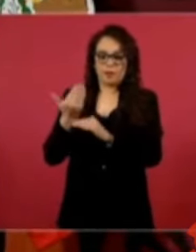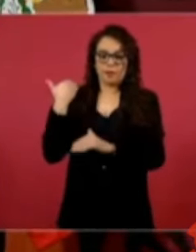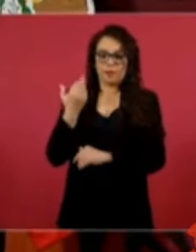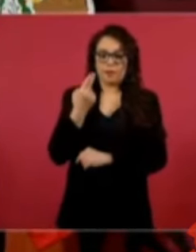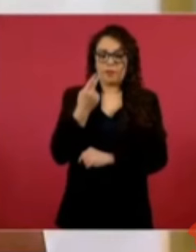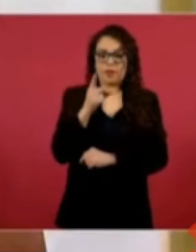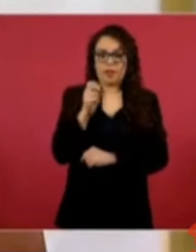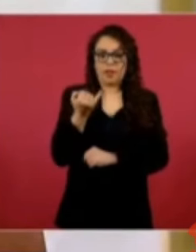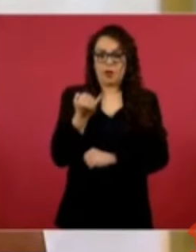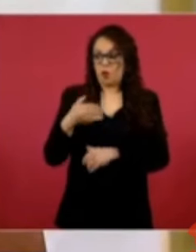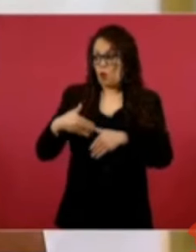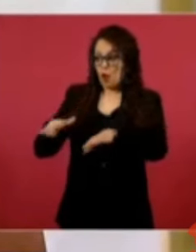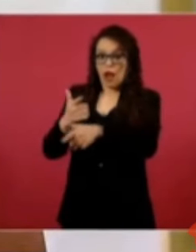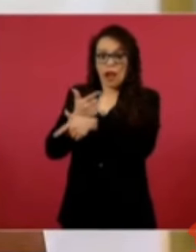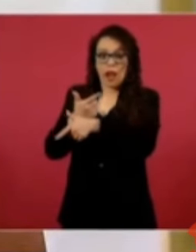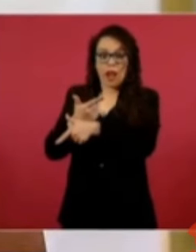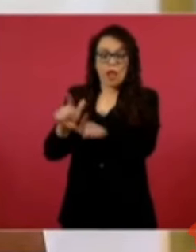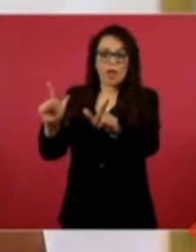de junio.